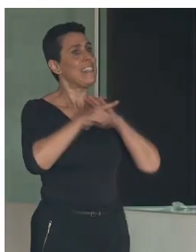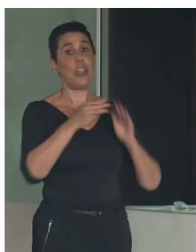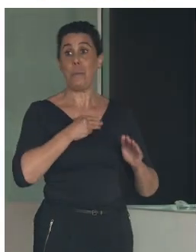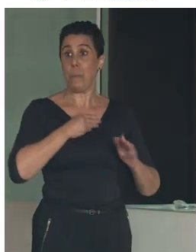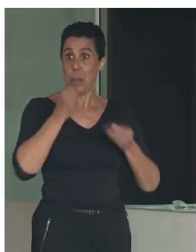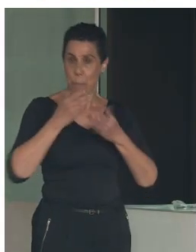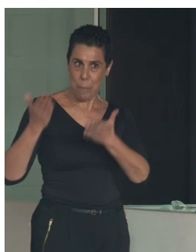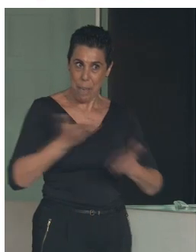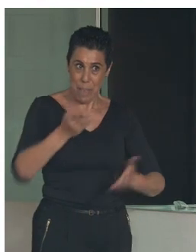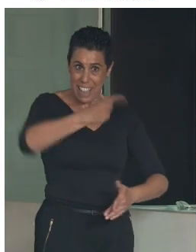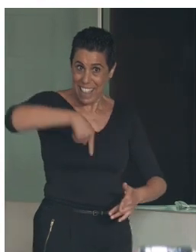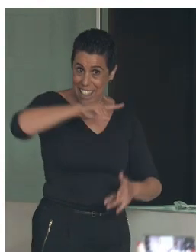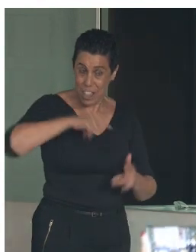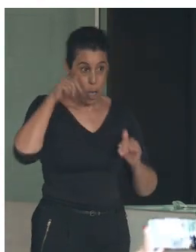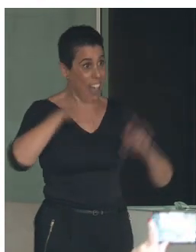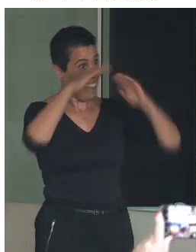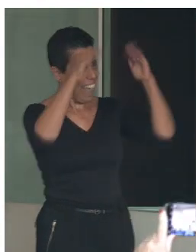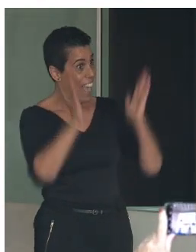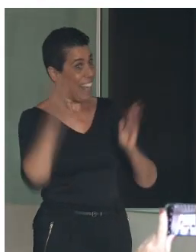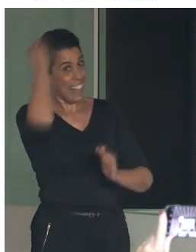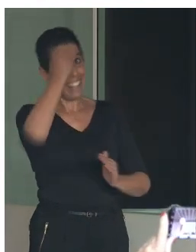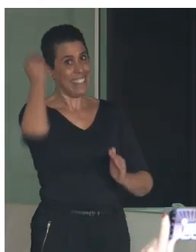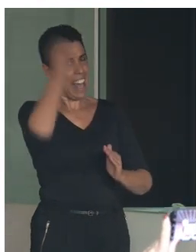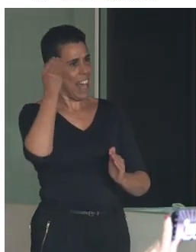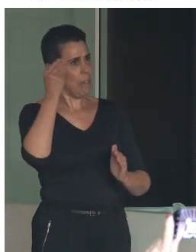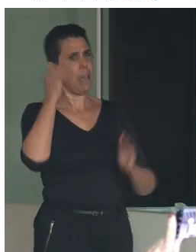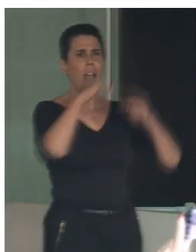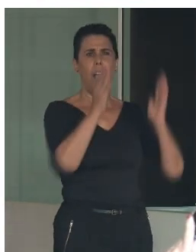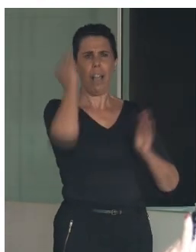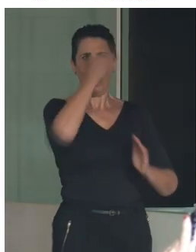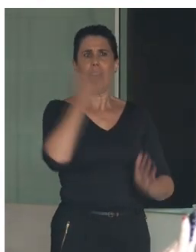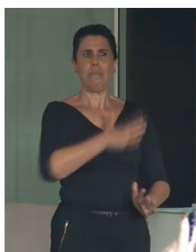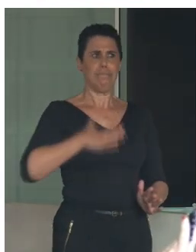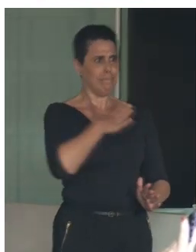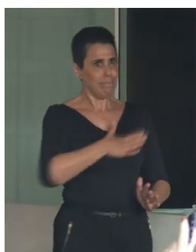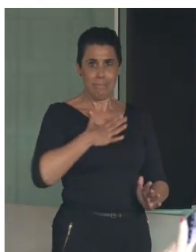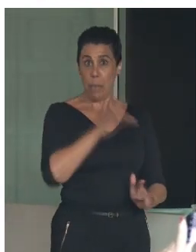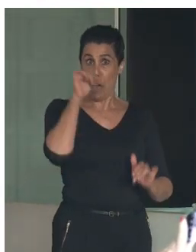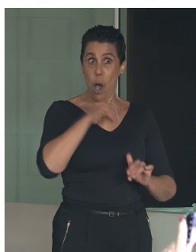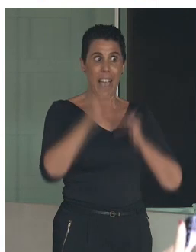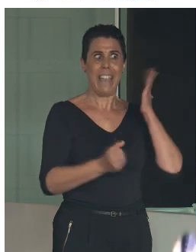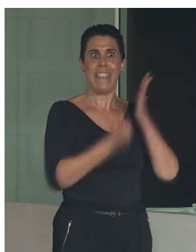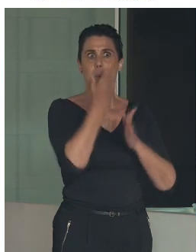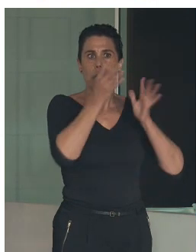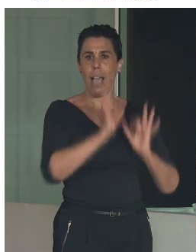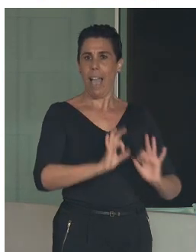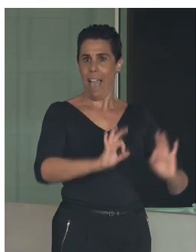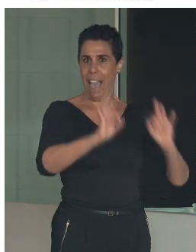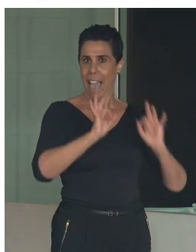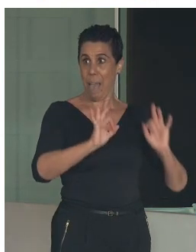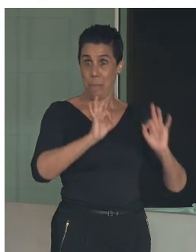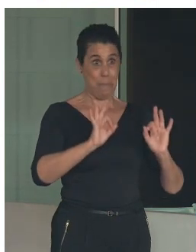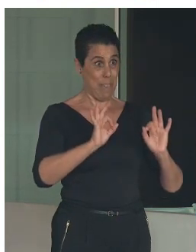todos, bienvenidos a Casa Árabe. Es un placer para Casa Árabe poder acoger esta mañana tan especial para todos la